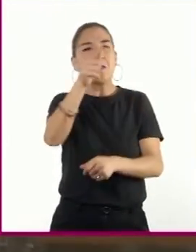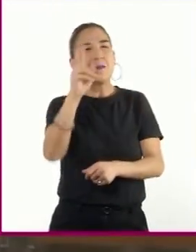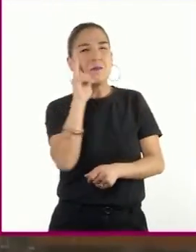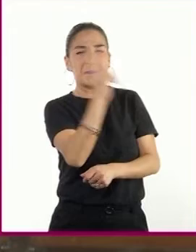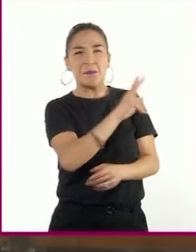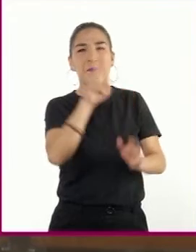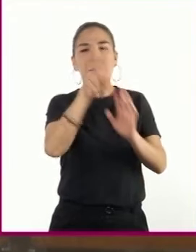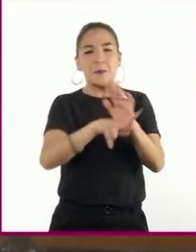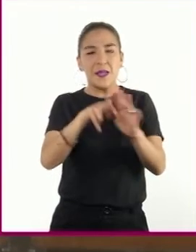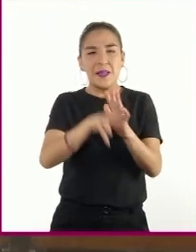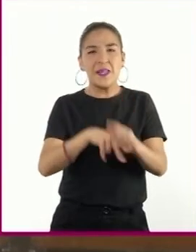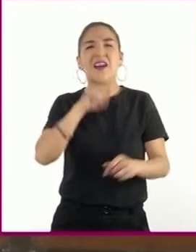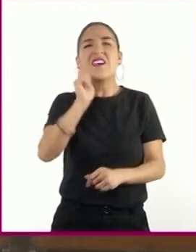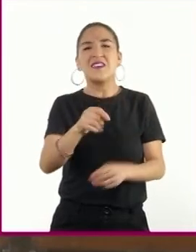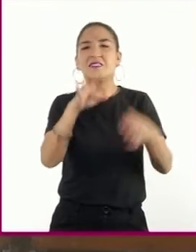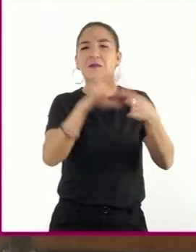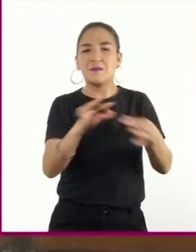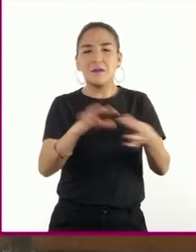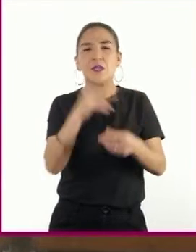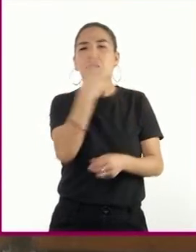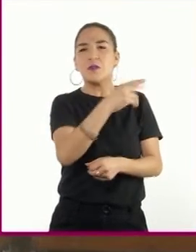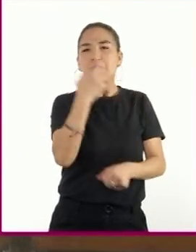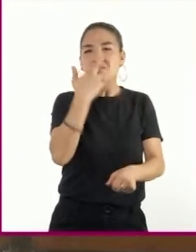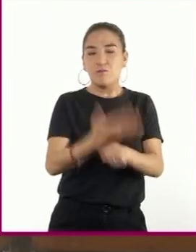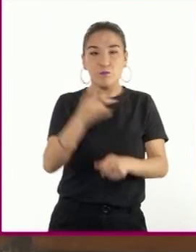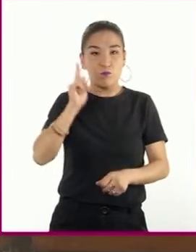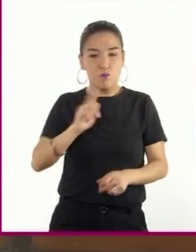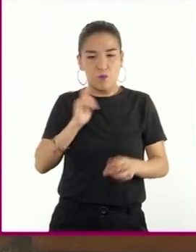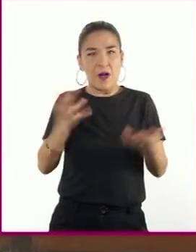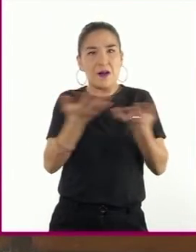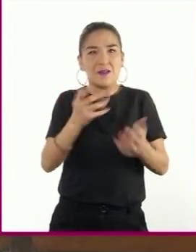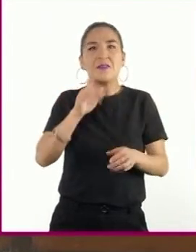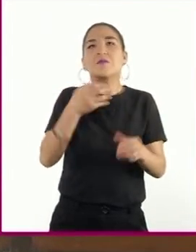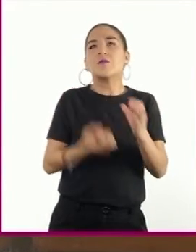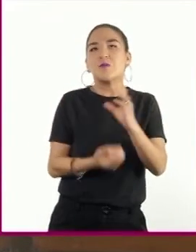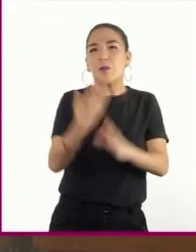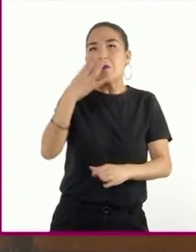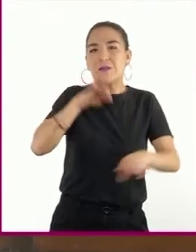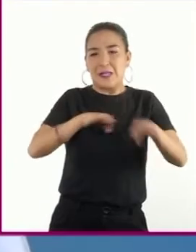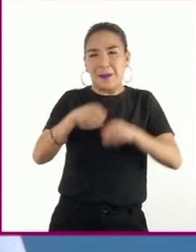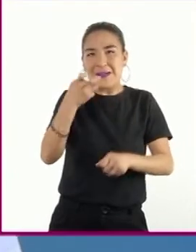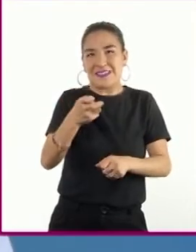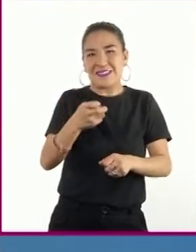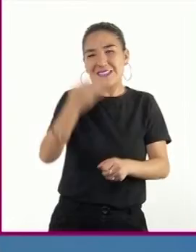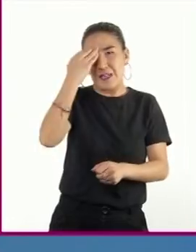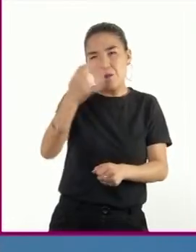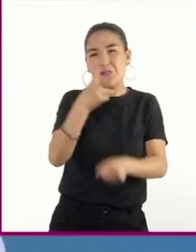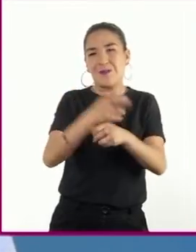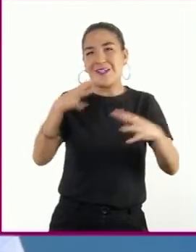un video en el que se destaca el papel que las mujeres tuvieron en la Segunda Guerra Mundial.